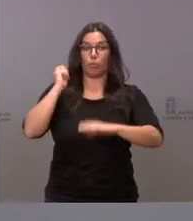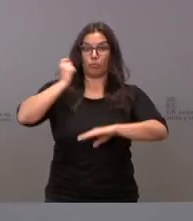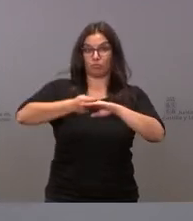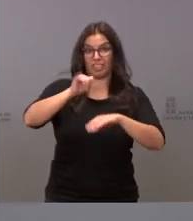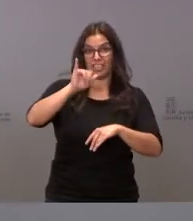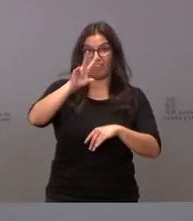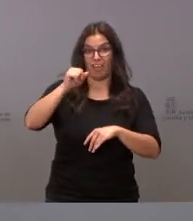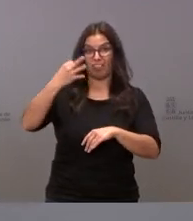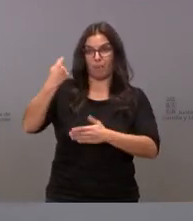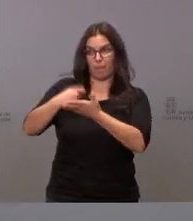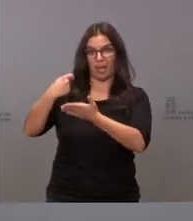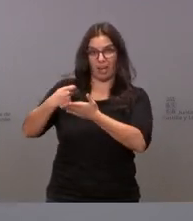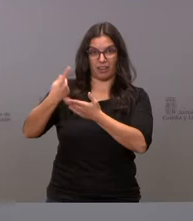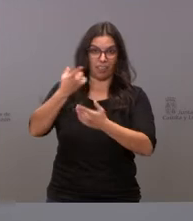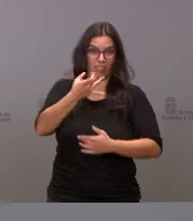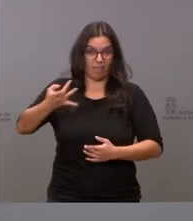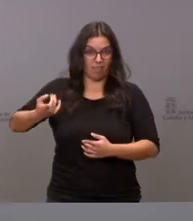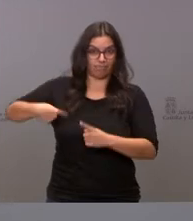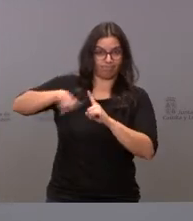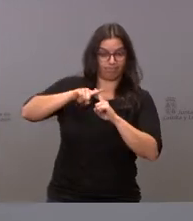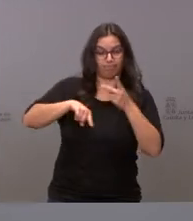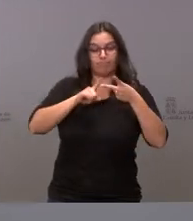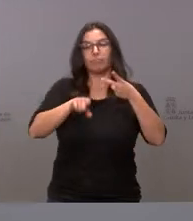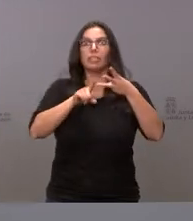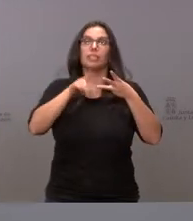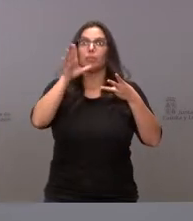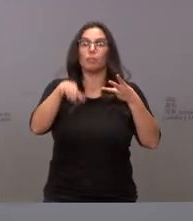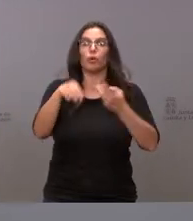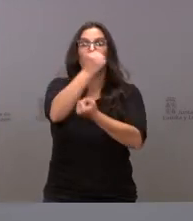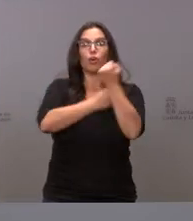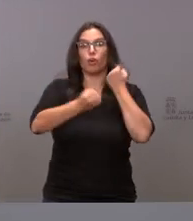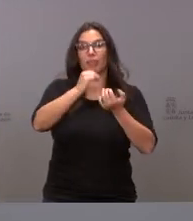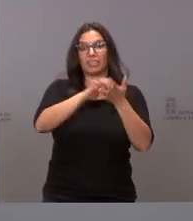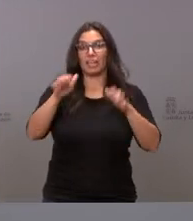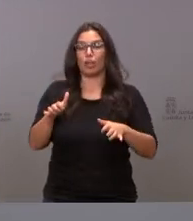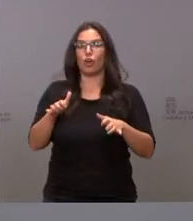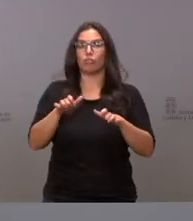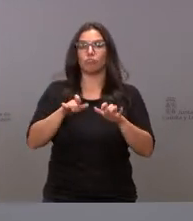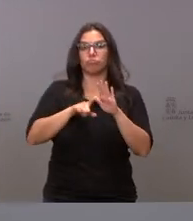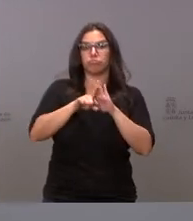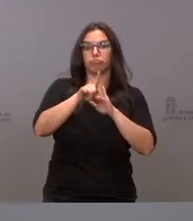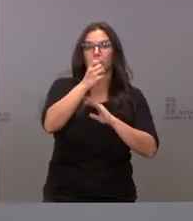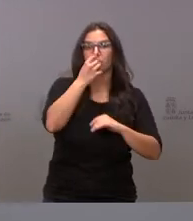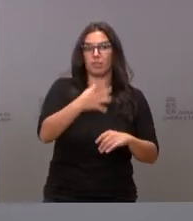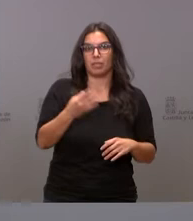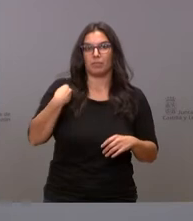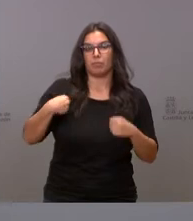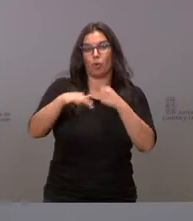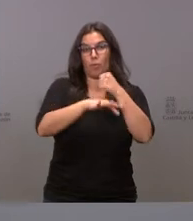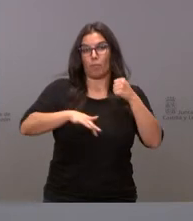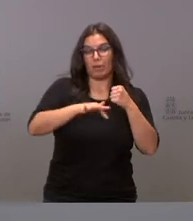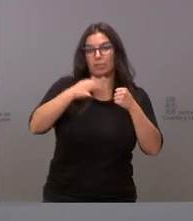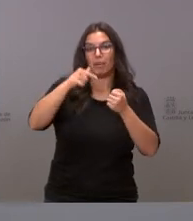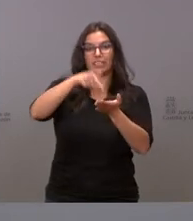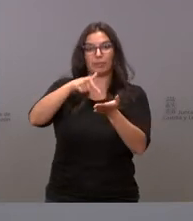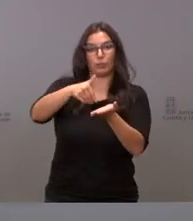y por el buen comportamiento de la economía de Castilla y León que tiene su efecto en bases imponibles y en la recaudación de los